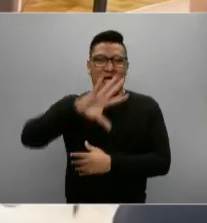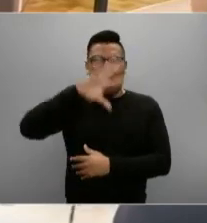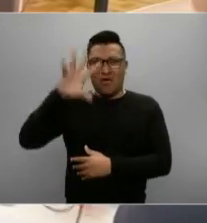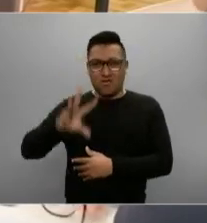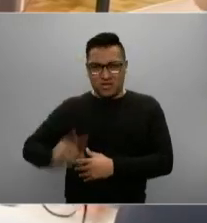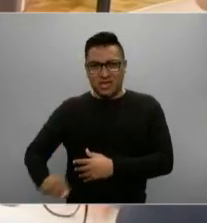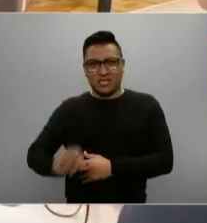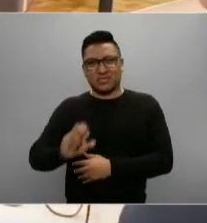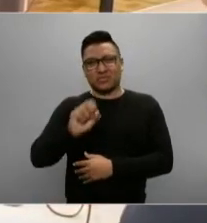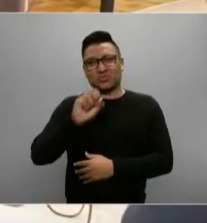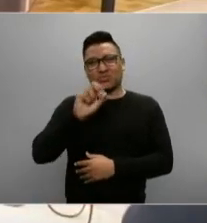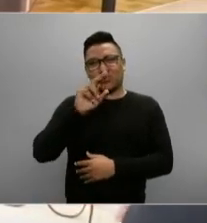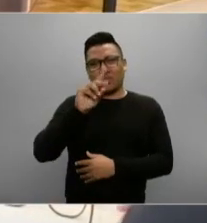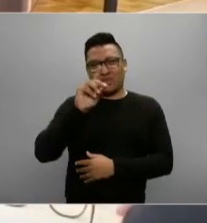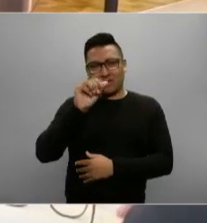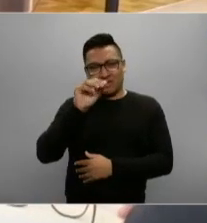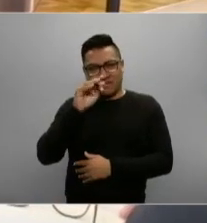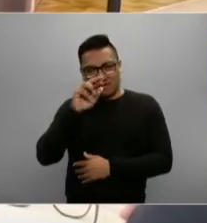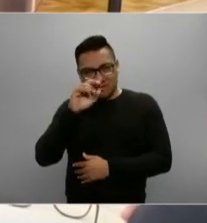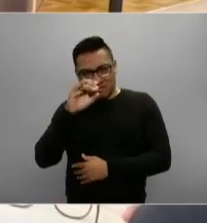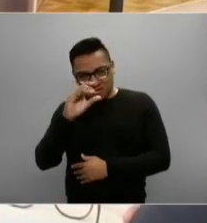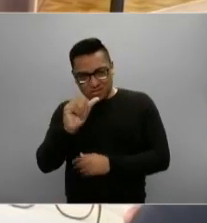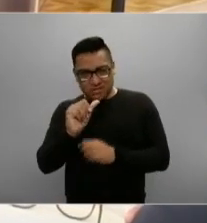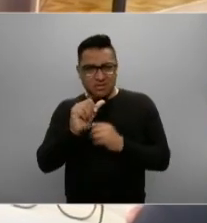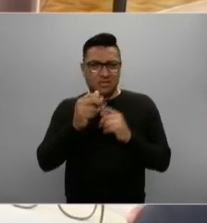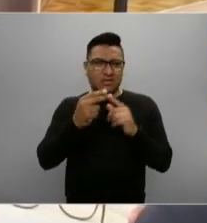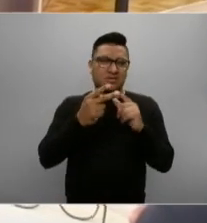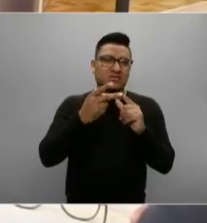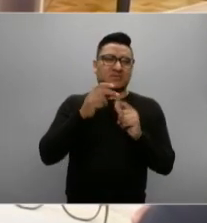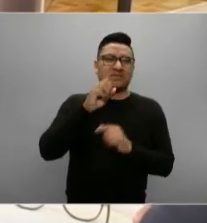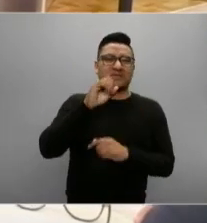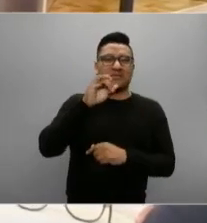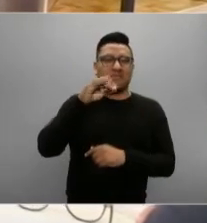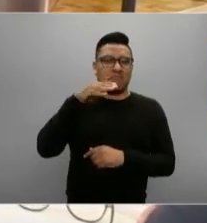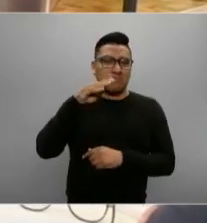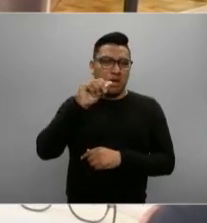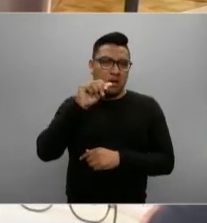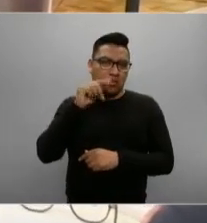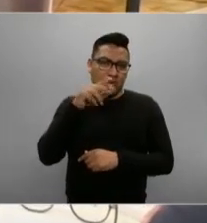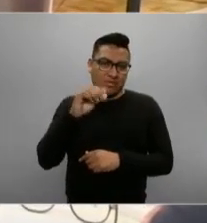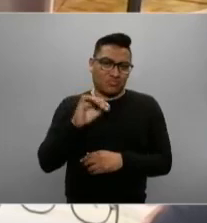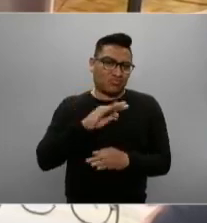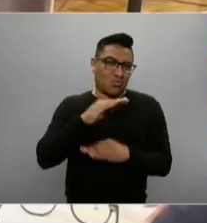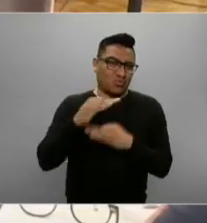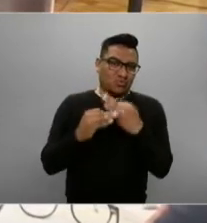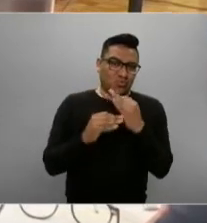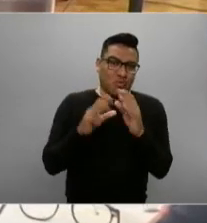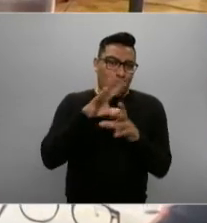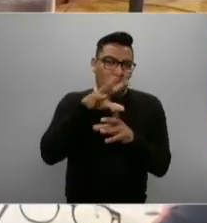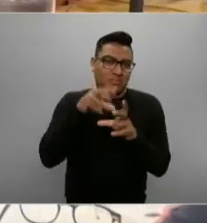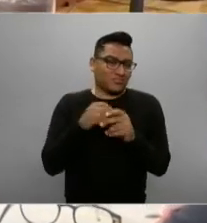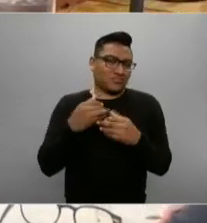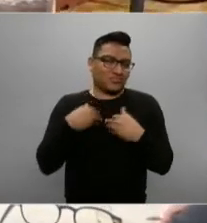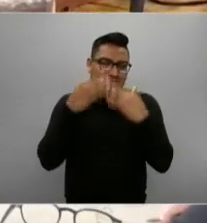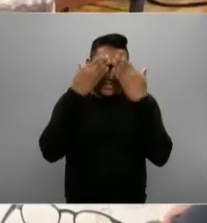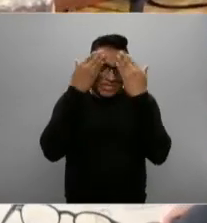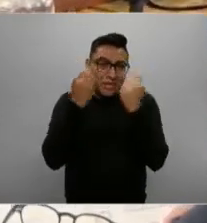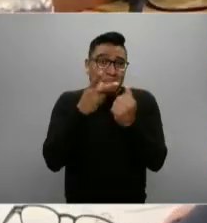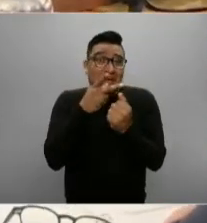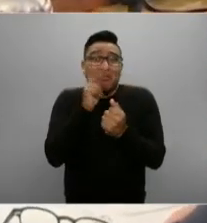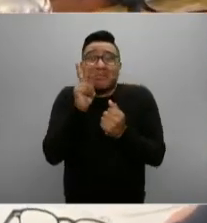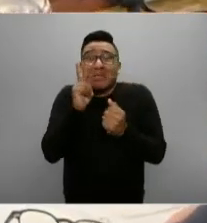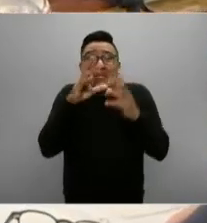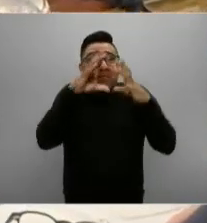Sudáfrica, está Kenia, está Zimbabue, en fin, no me los sé todos así de memoria ahorita, pero traemos de todas las